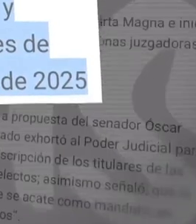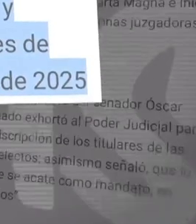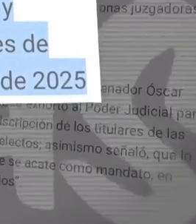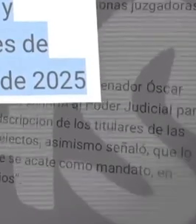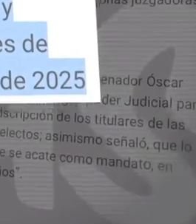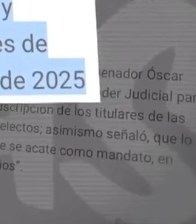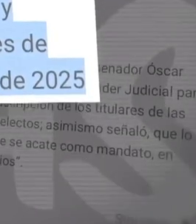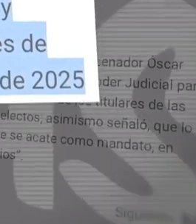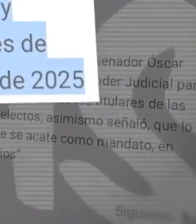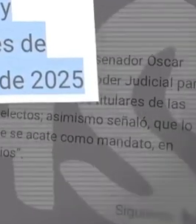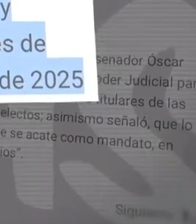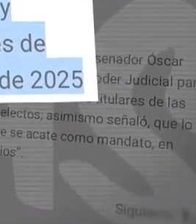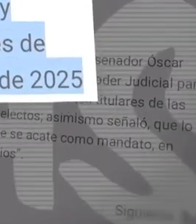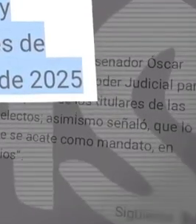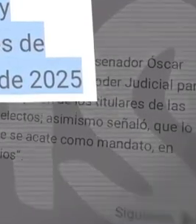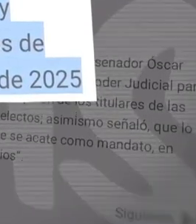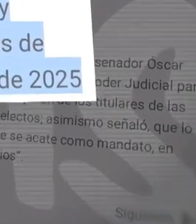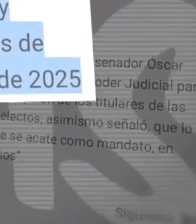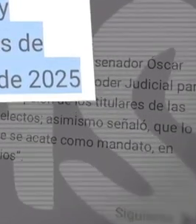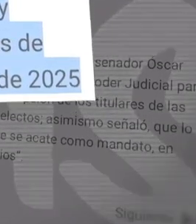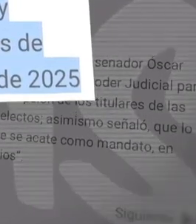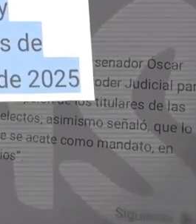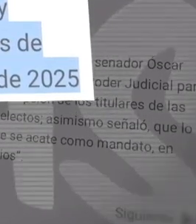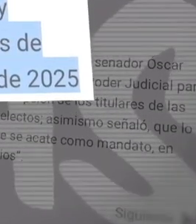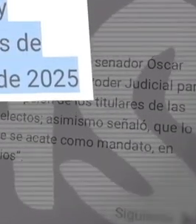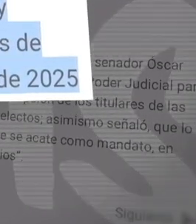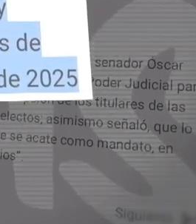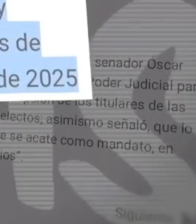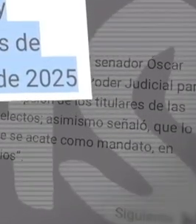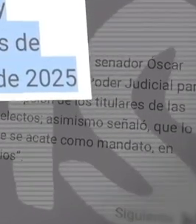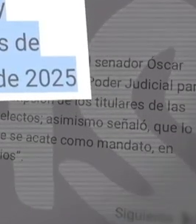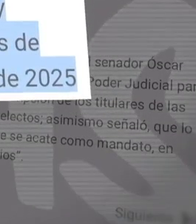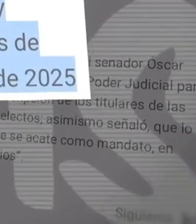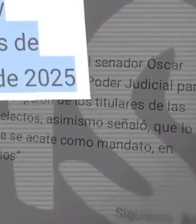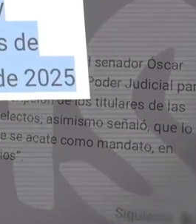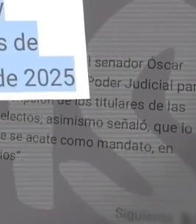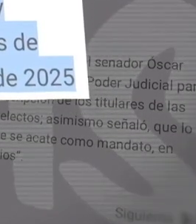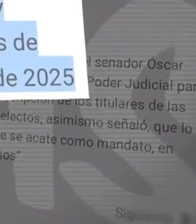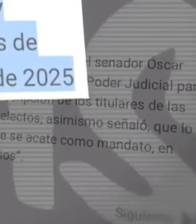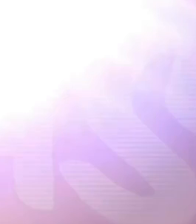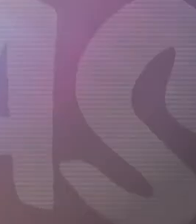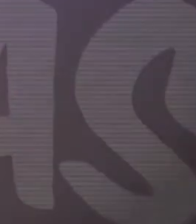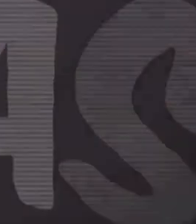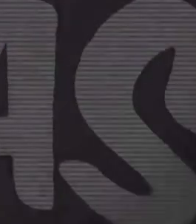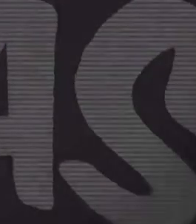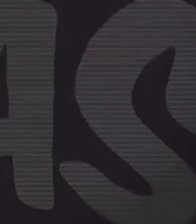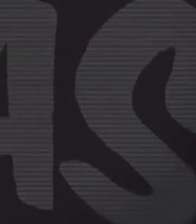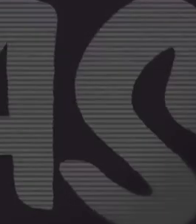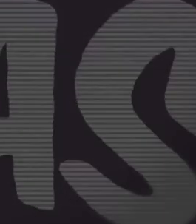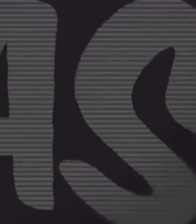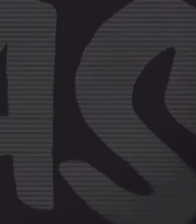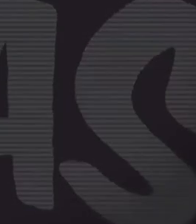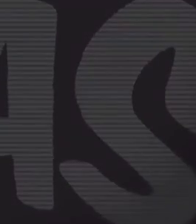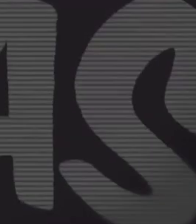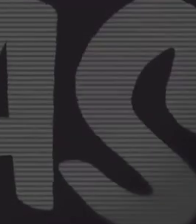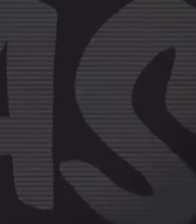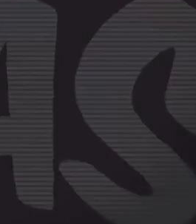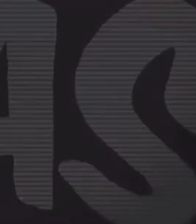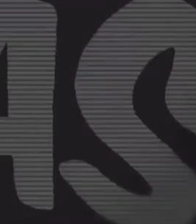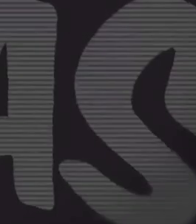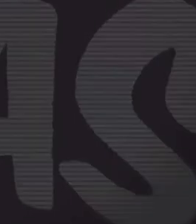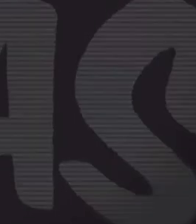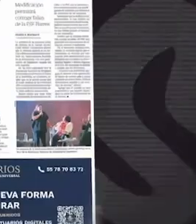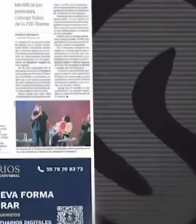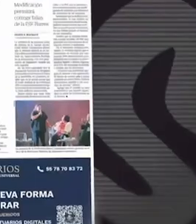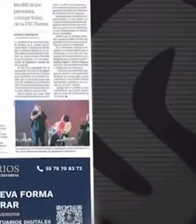Es decir, solo se seleccionó a los puestos que se elegirán y no a las personas. Esta línea desinformativa